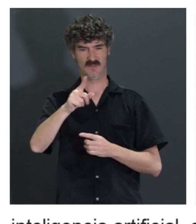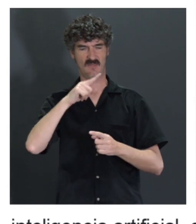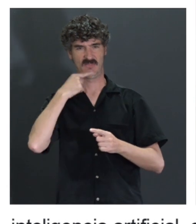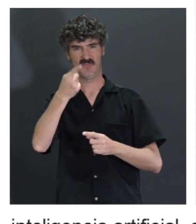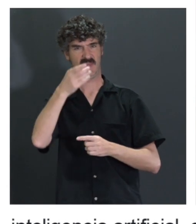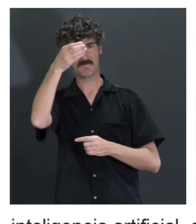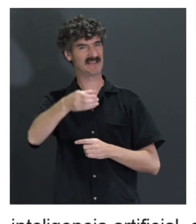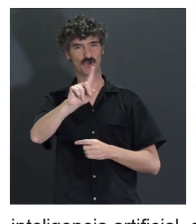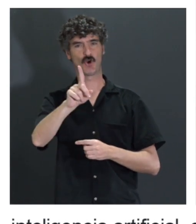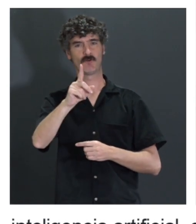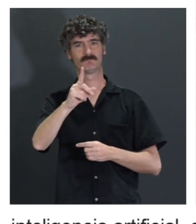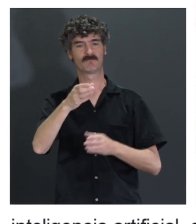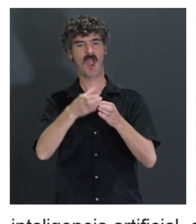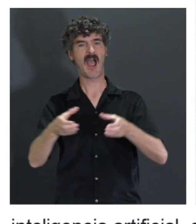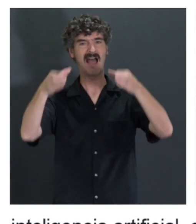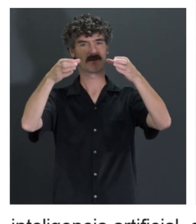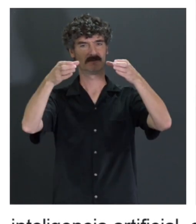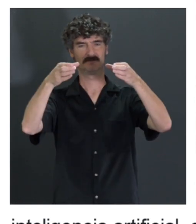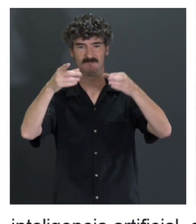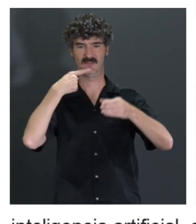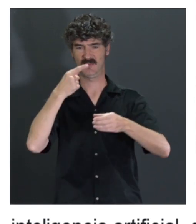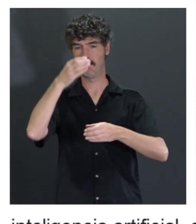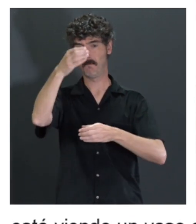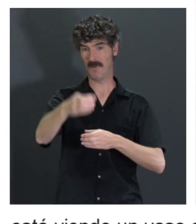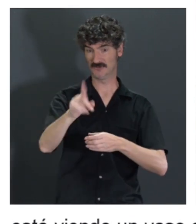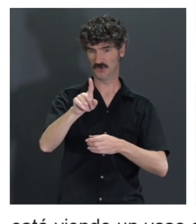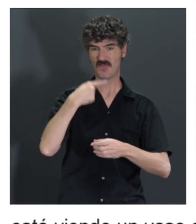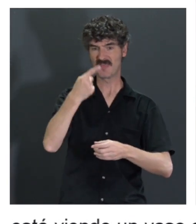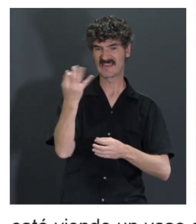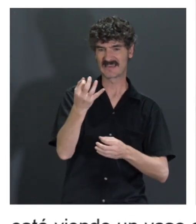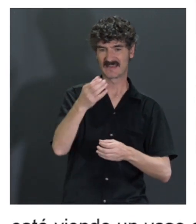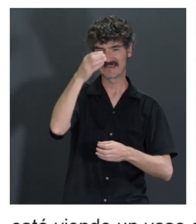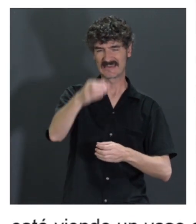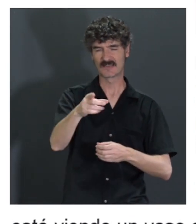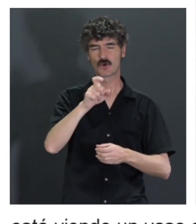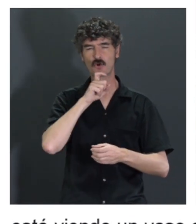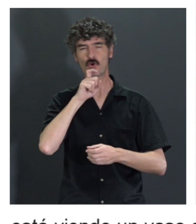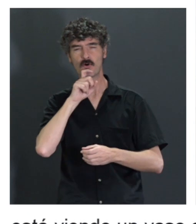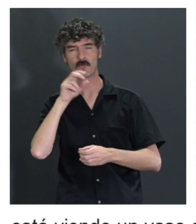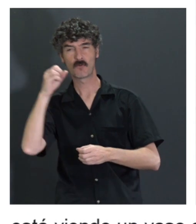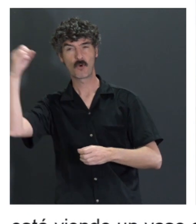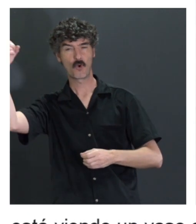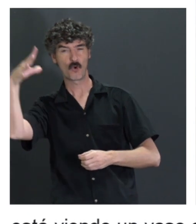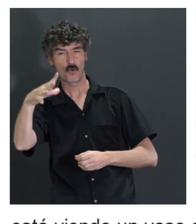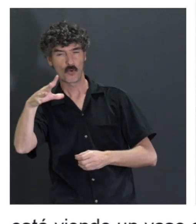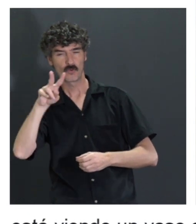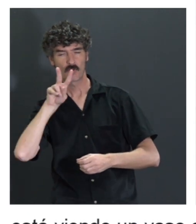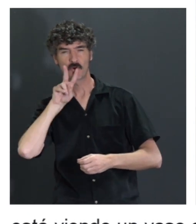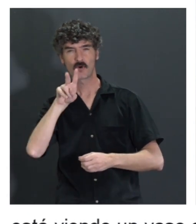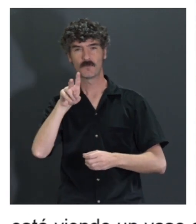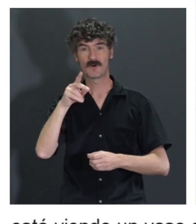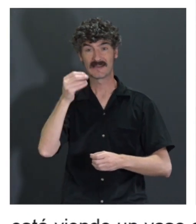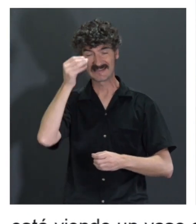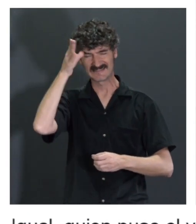e igual el que puso el vaso ahí realmente no quería decir que ahí hay un vaso sino que quería hablar de cómo se refleja la luz y hace la